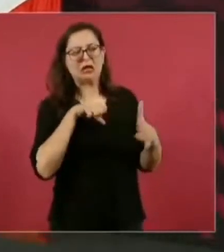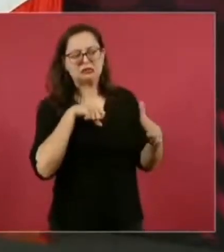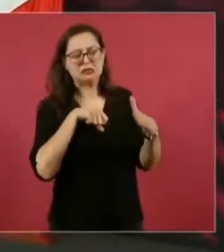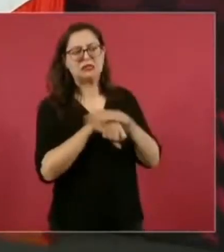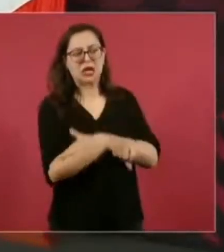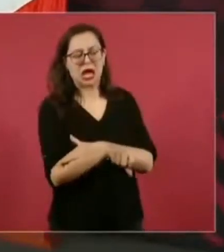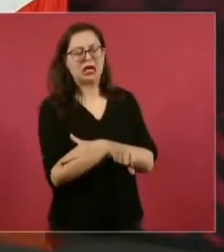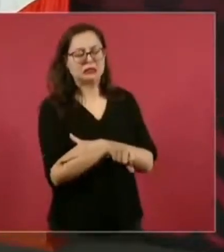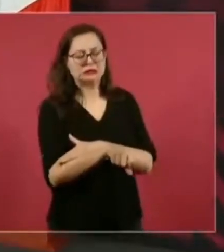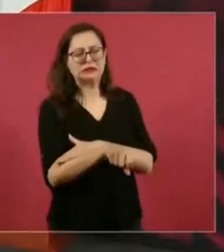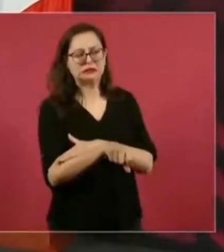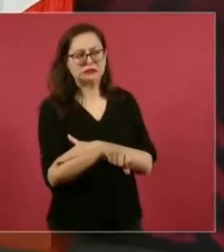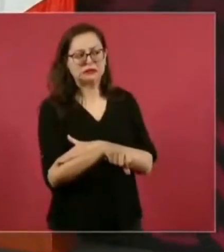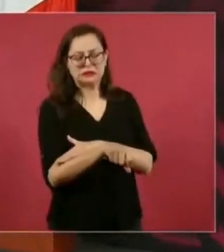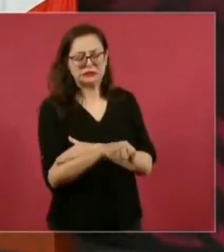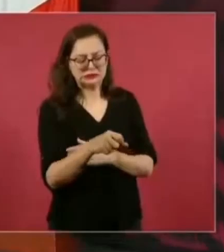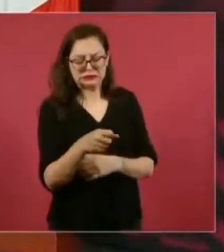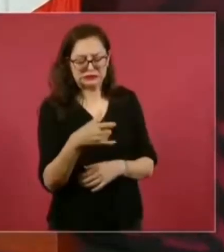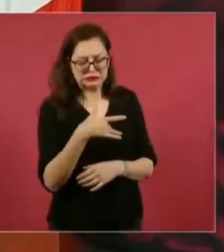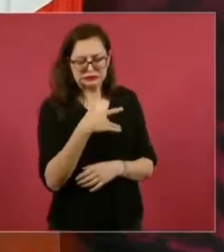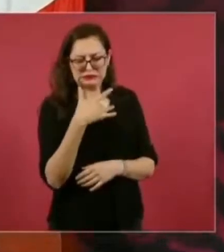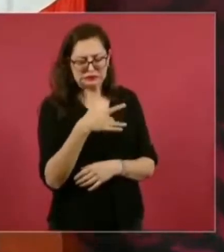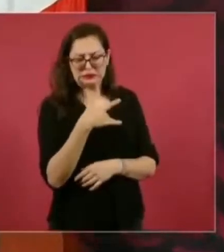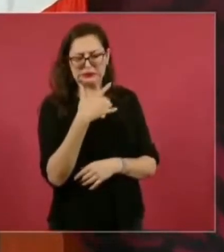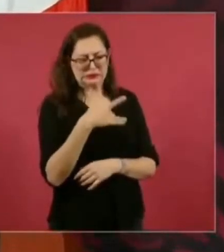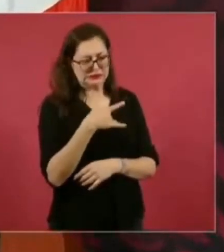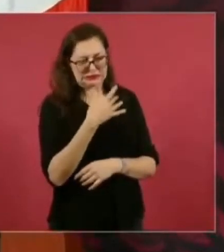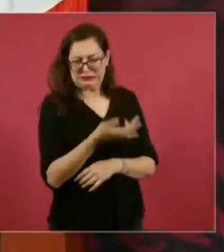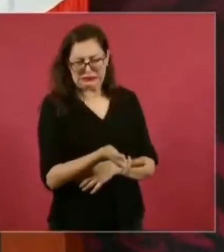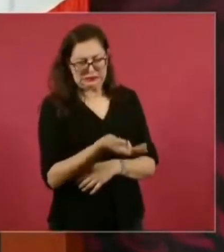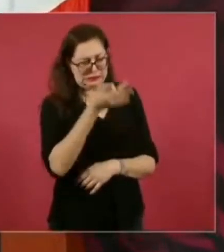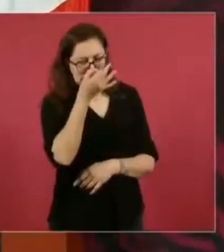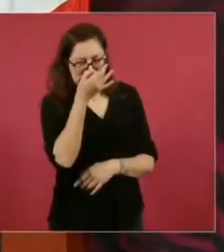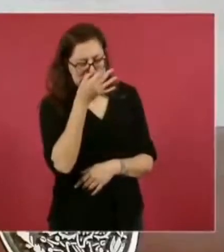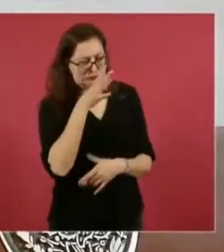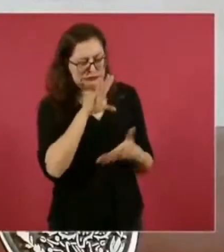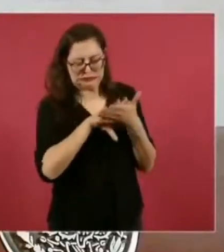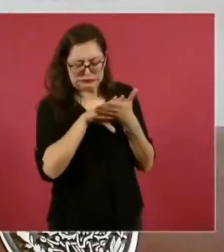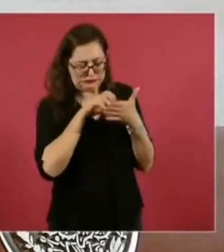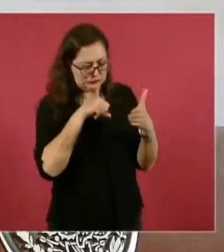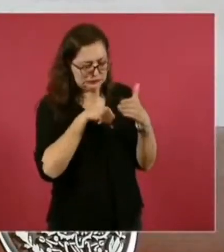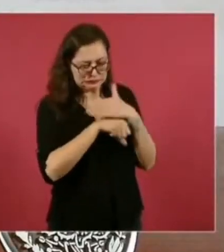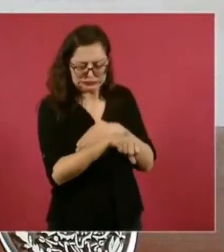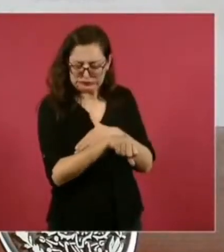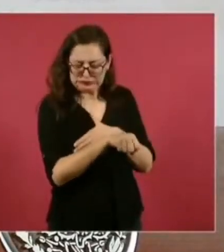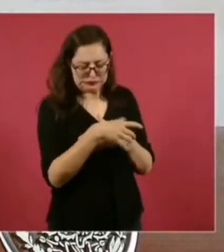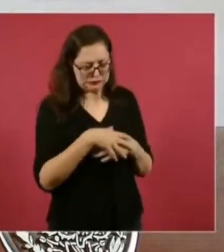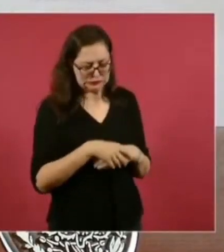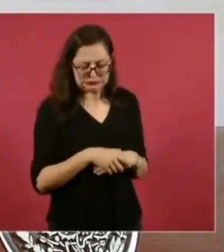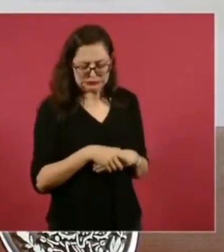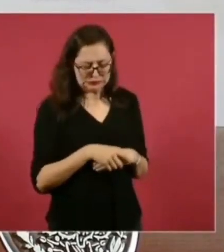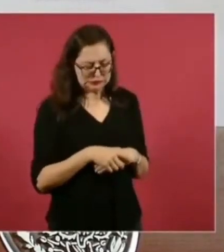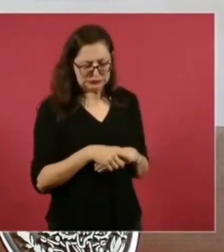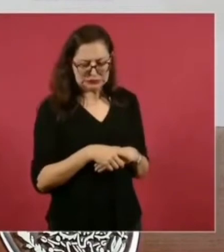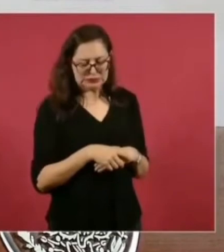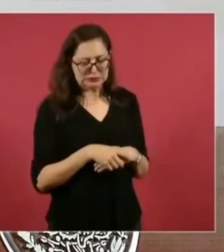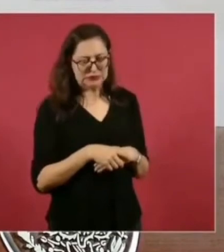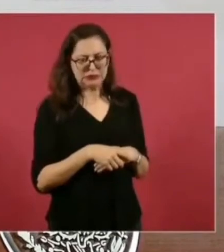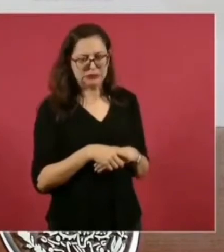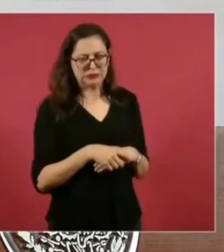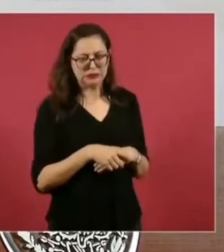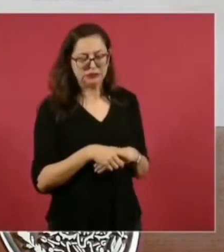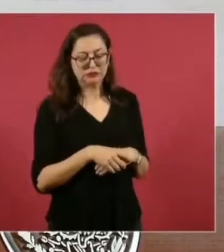estoy a punto de que me metan a la cárcel, que le dijo Yunes. Y luego, dice